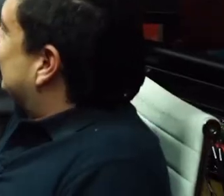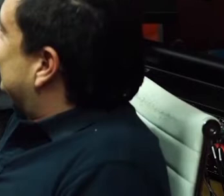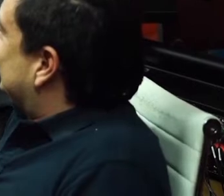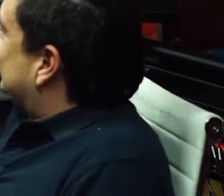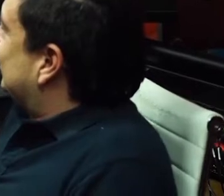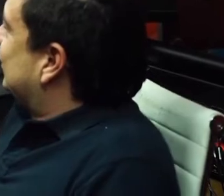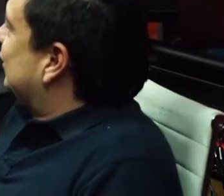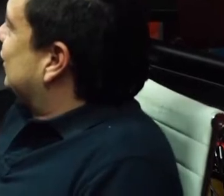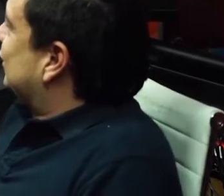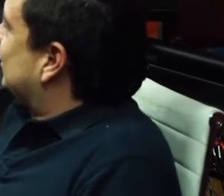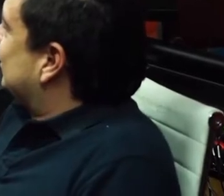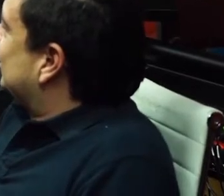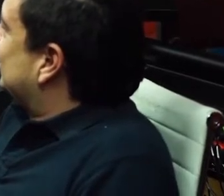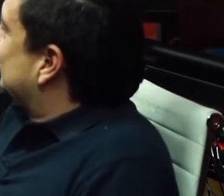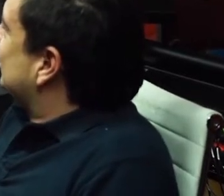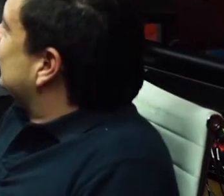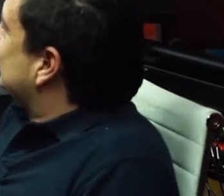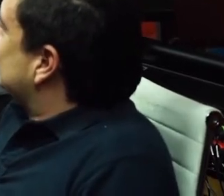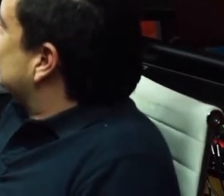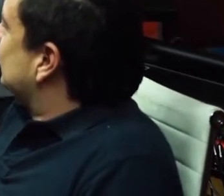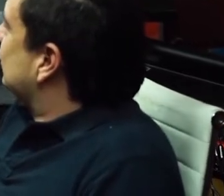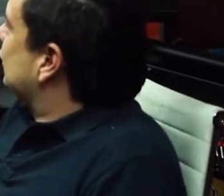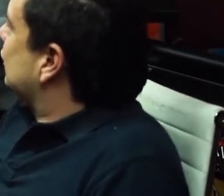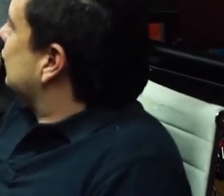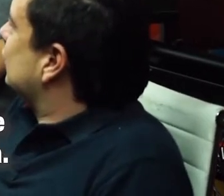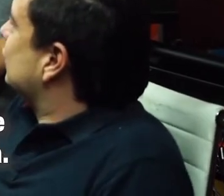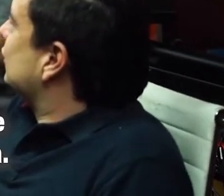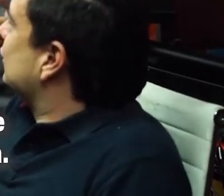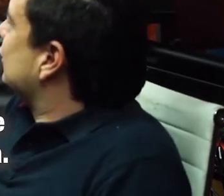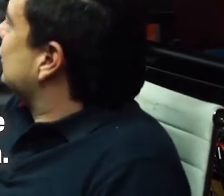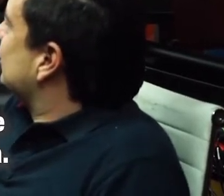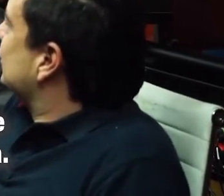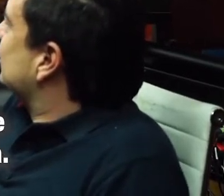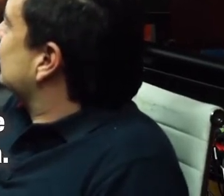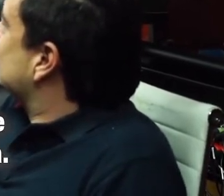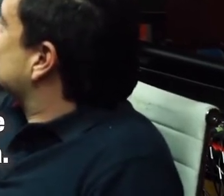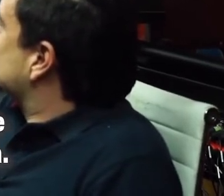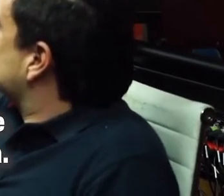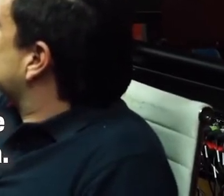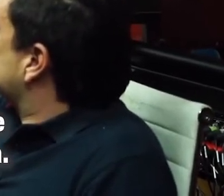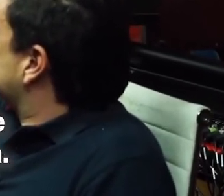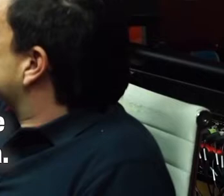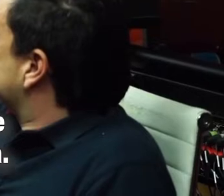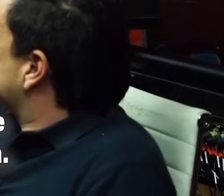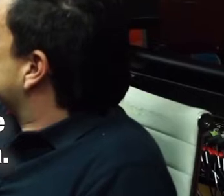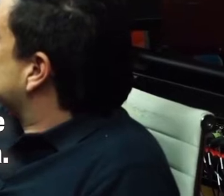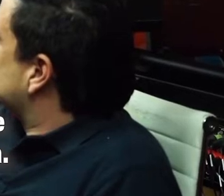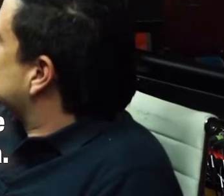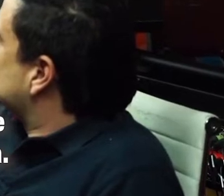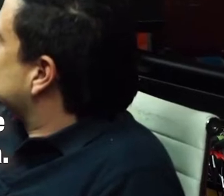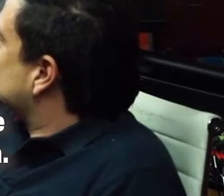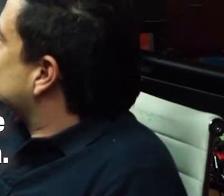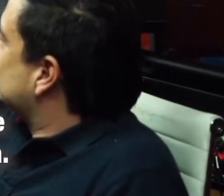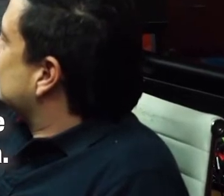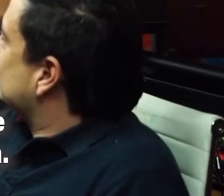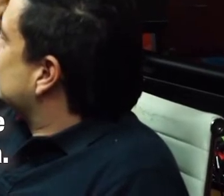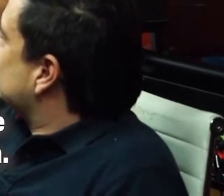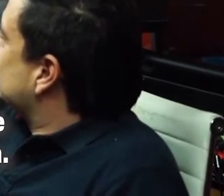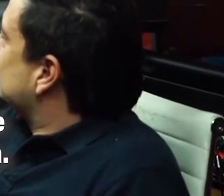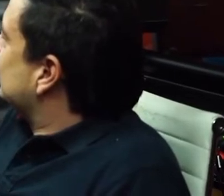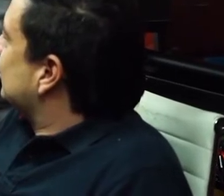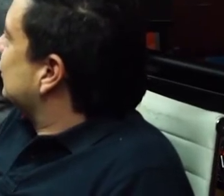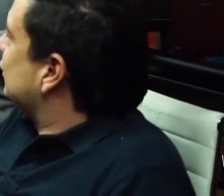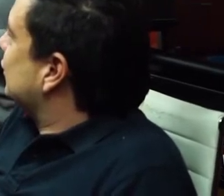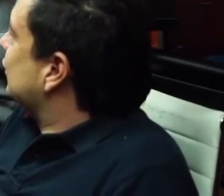Bueno, y a Juan también. Muchísimas, muchísimas gracias porque sin usted no hubiera sido posible toda esta experiencia tan enriquecedora.